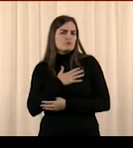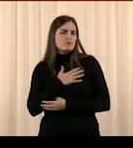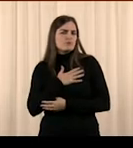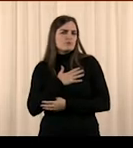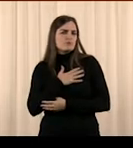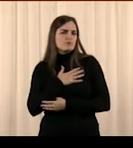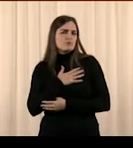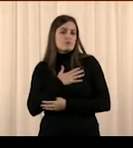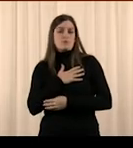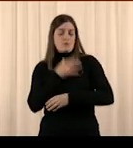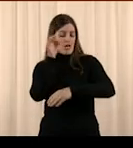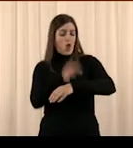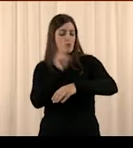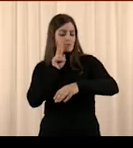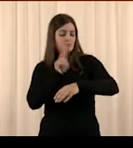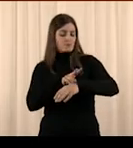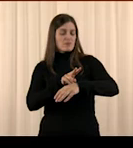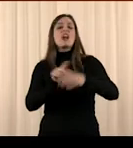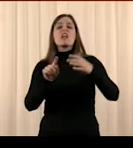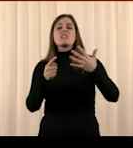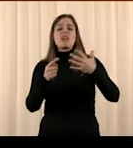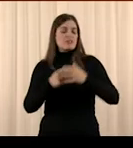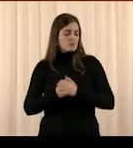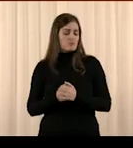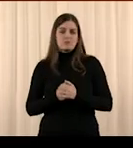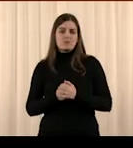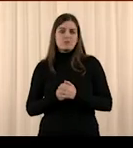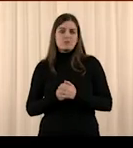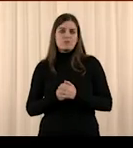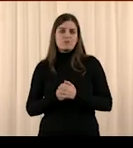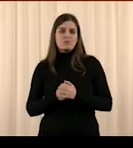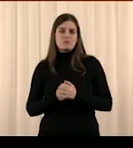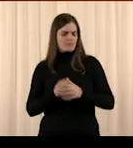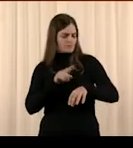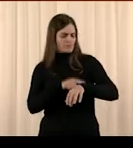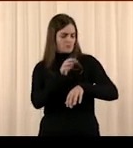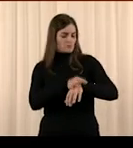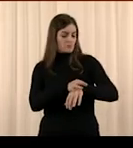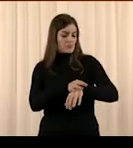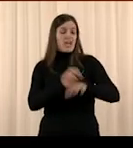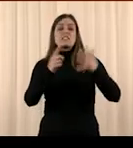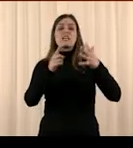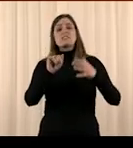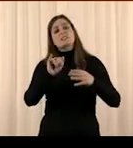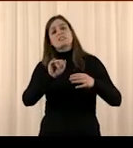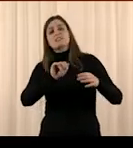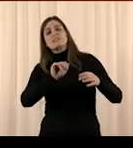En vez de decir, son las seis. O son las y siete minutos.